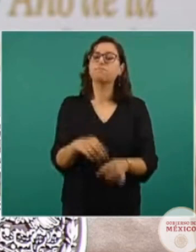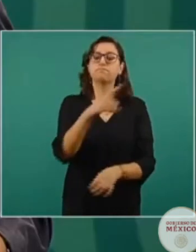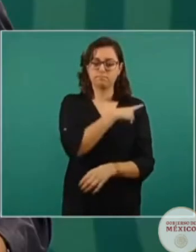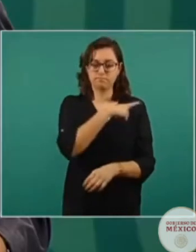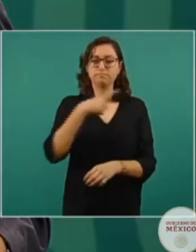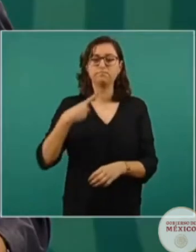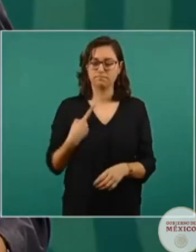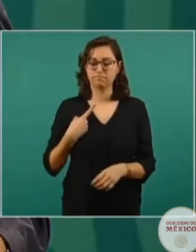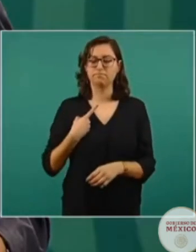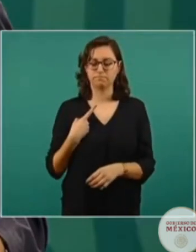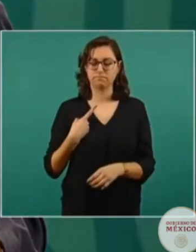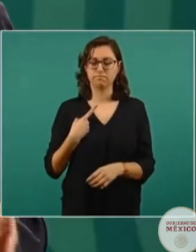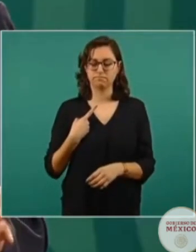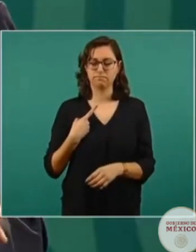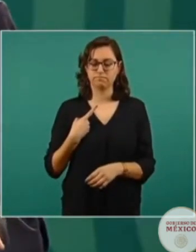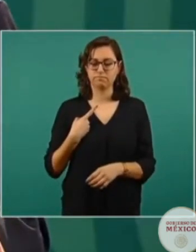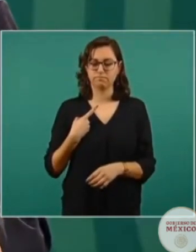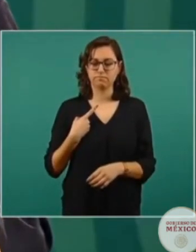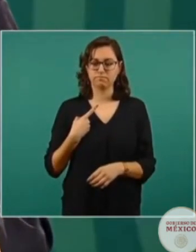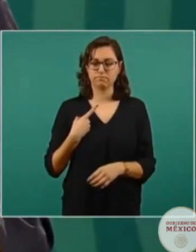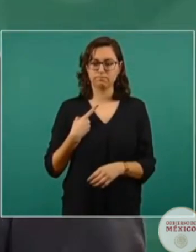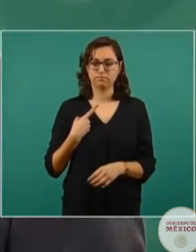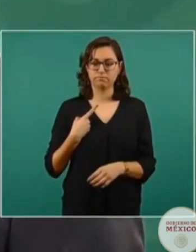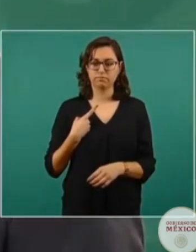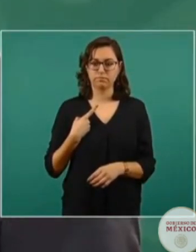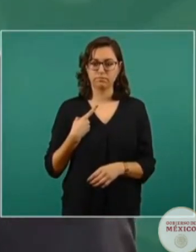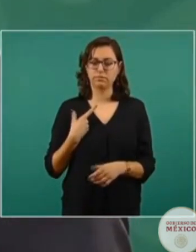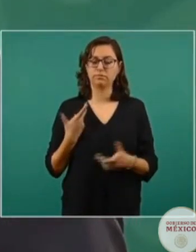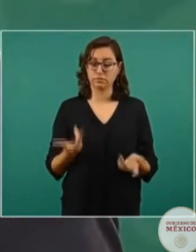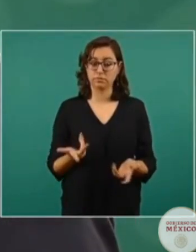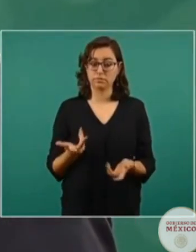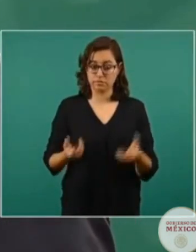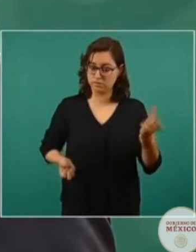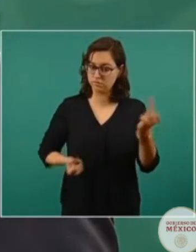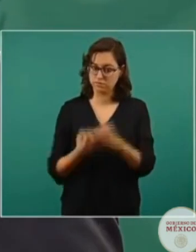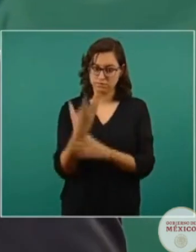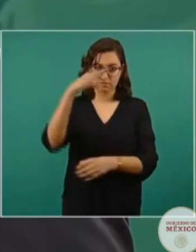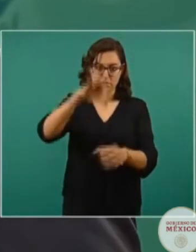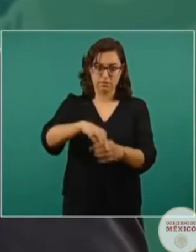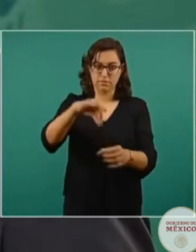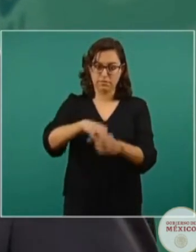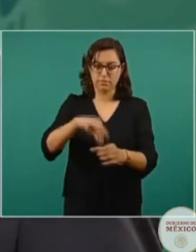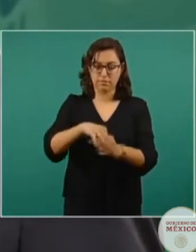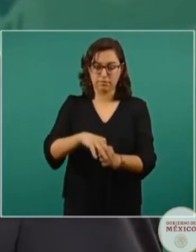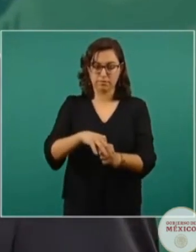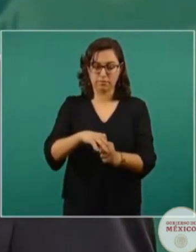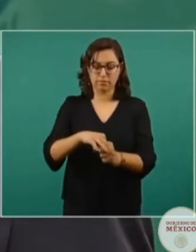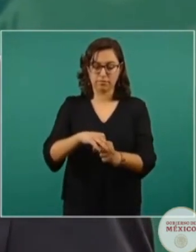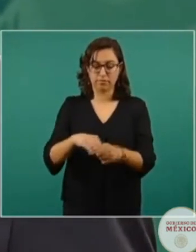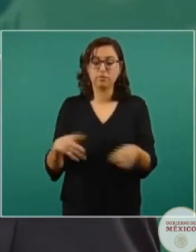salir a votar. Muchas veces